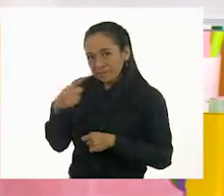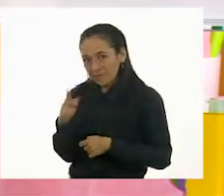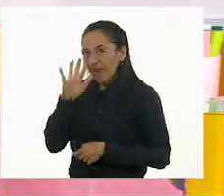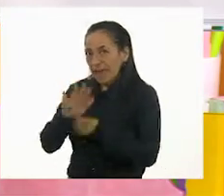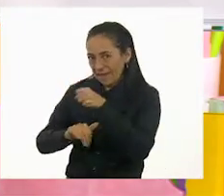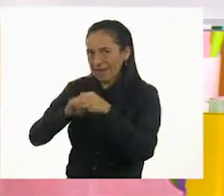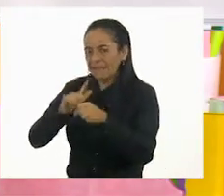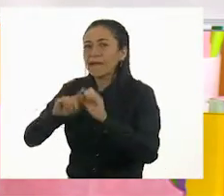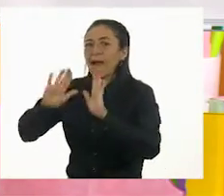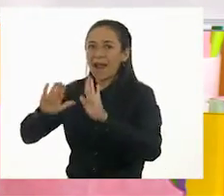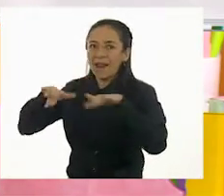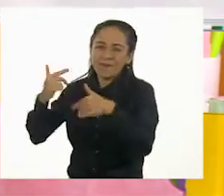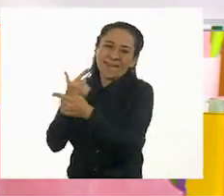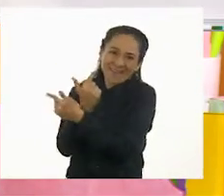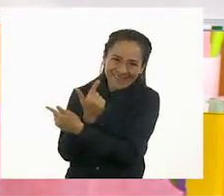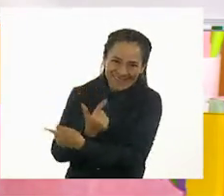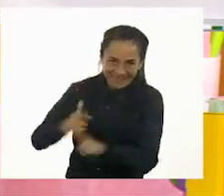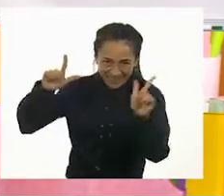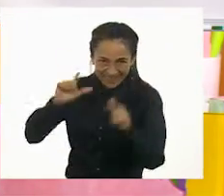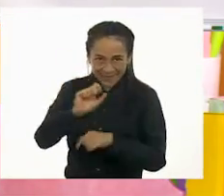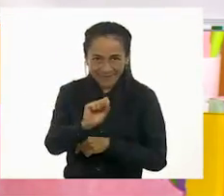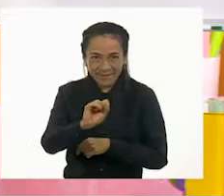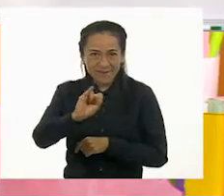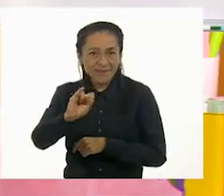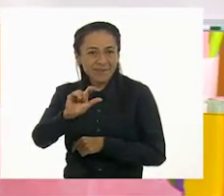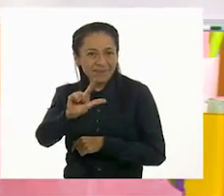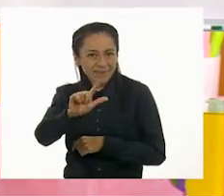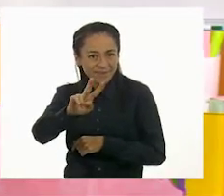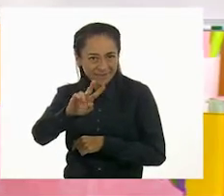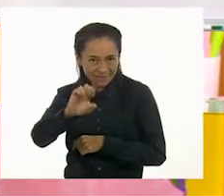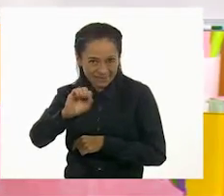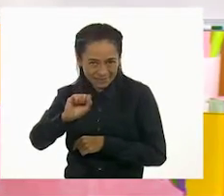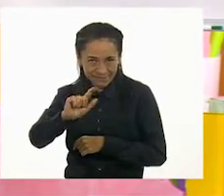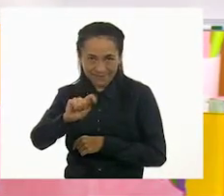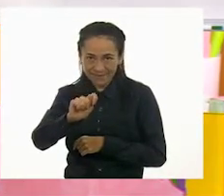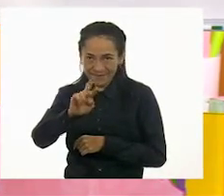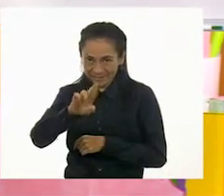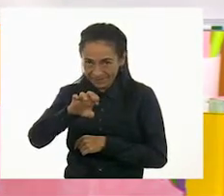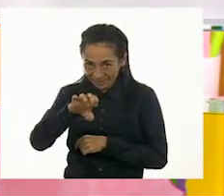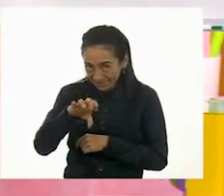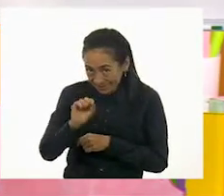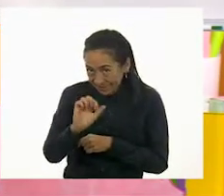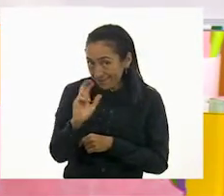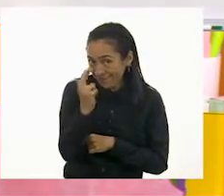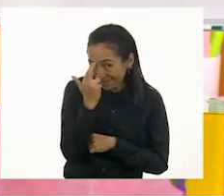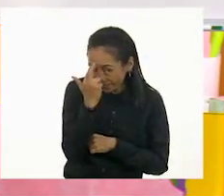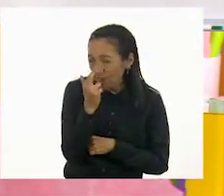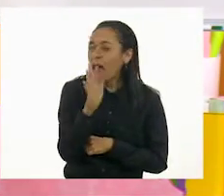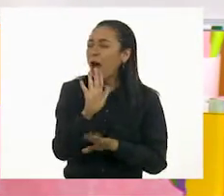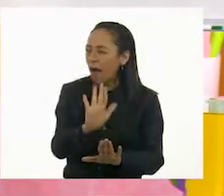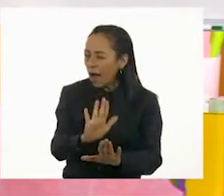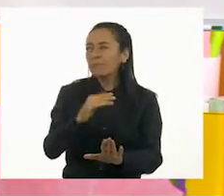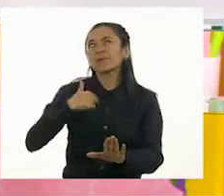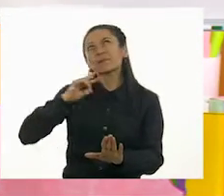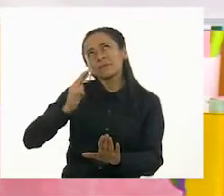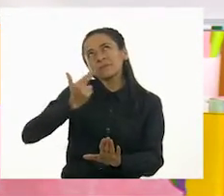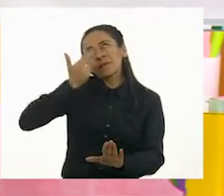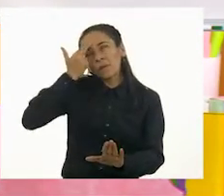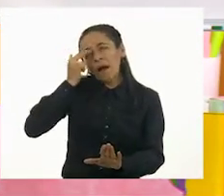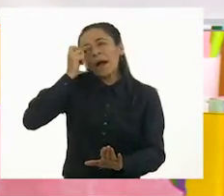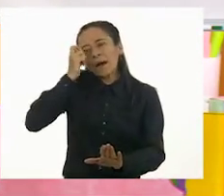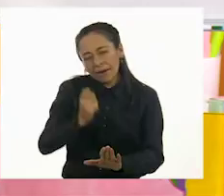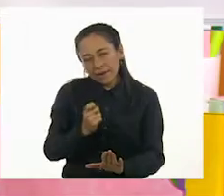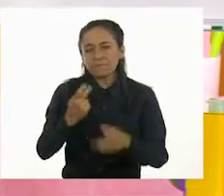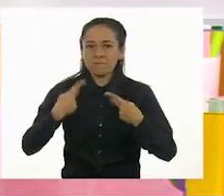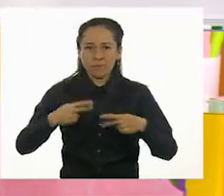Quiero que repasen todos aquellos animales que hemos mencionado. Aquellos animales que están a cargo del cuidado de una